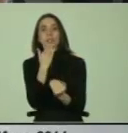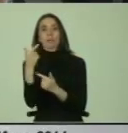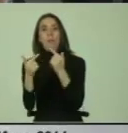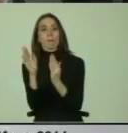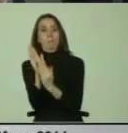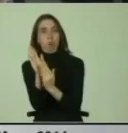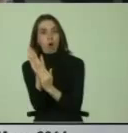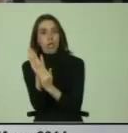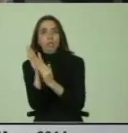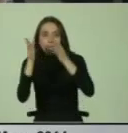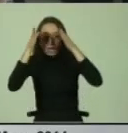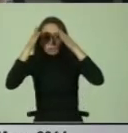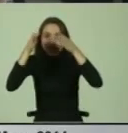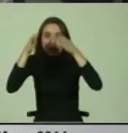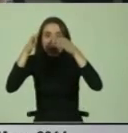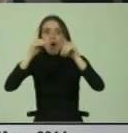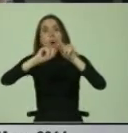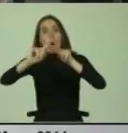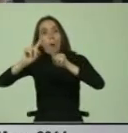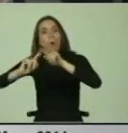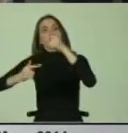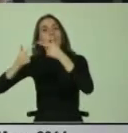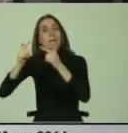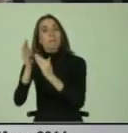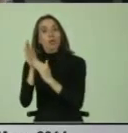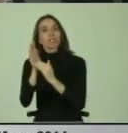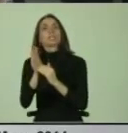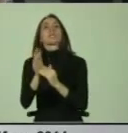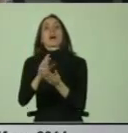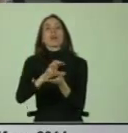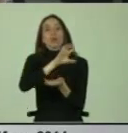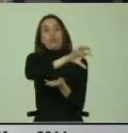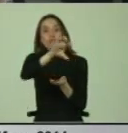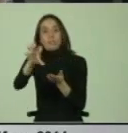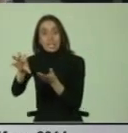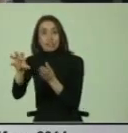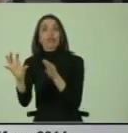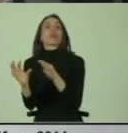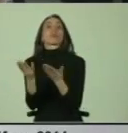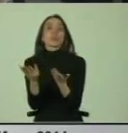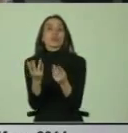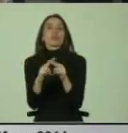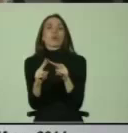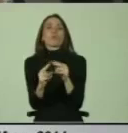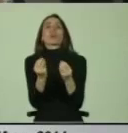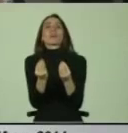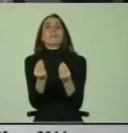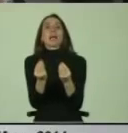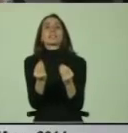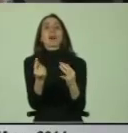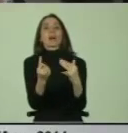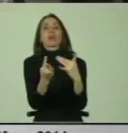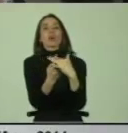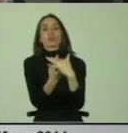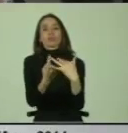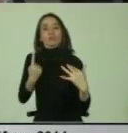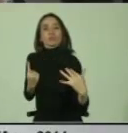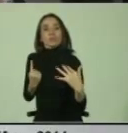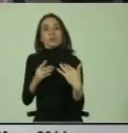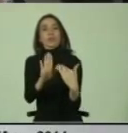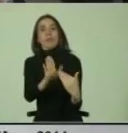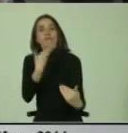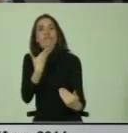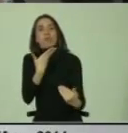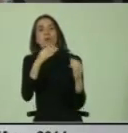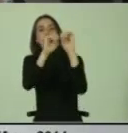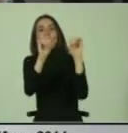políticas que aborden también otras políticas intersectoriales que aborden los factores que generan exclusión fuera de los sistemas educativos.